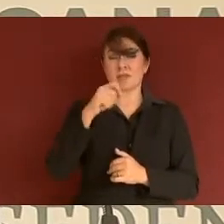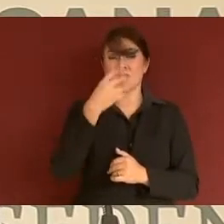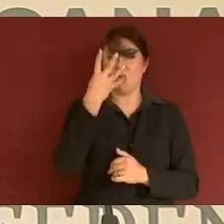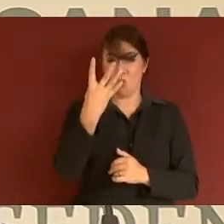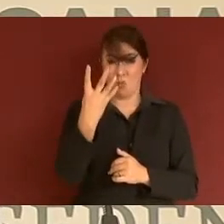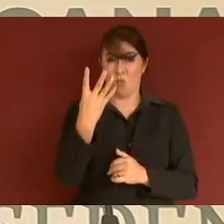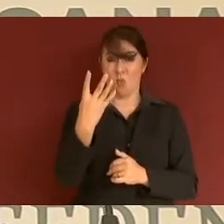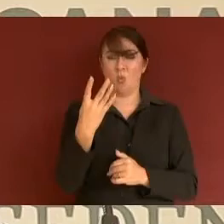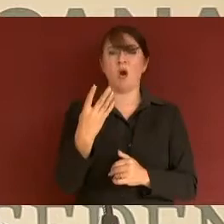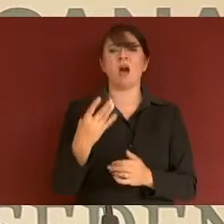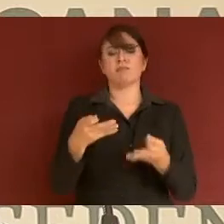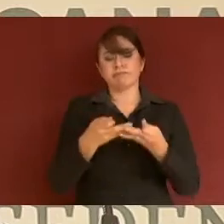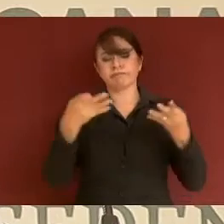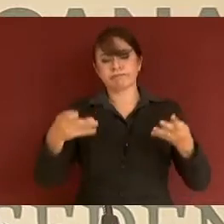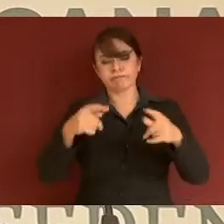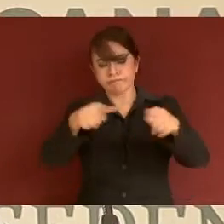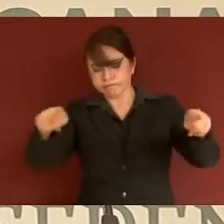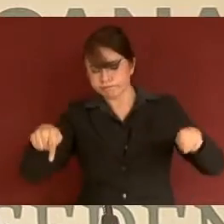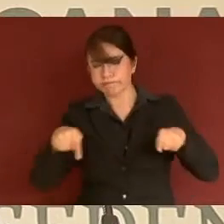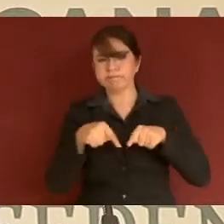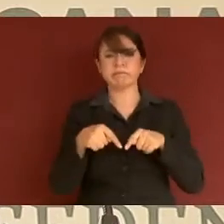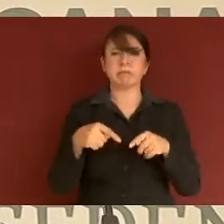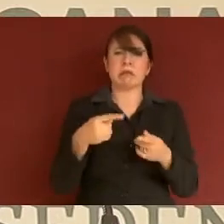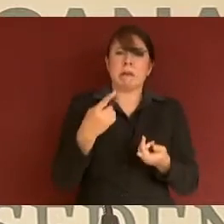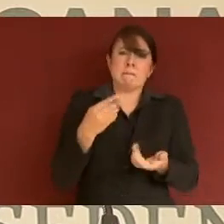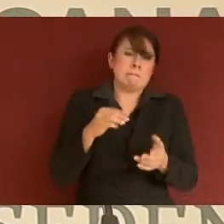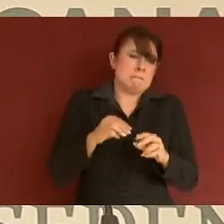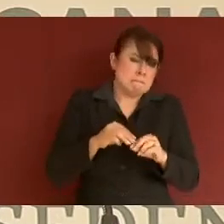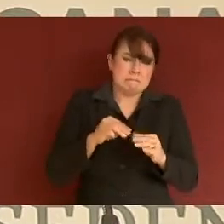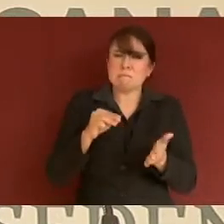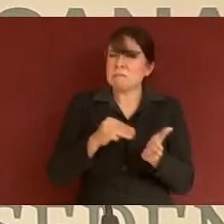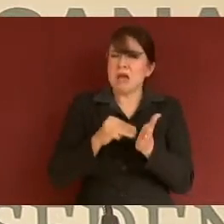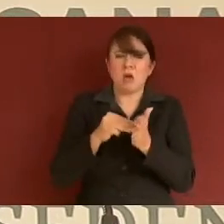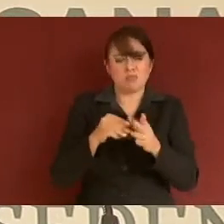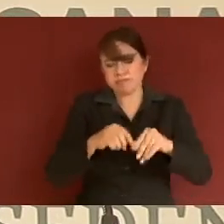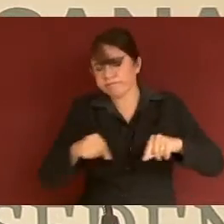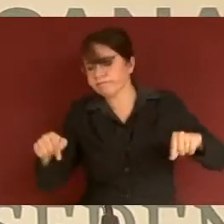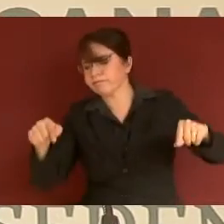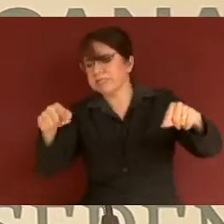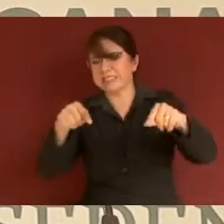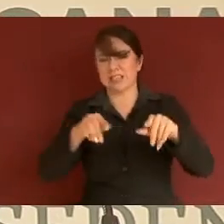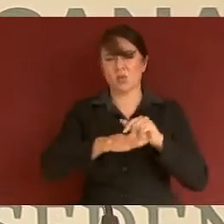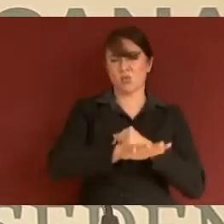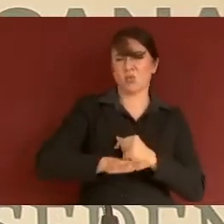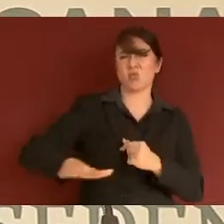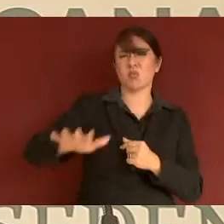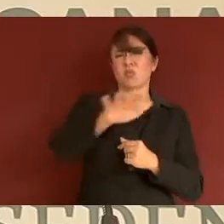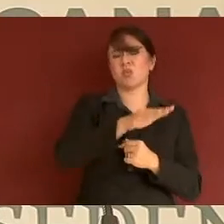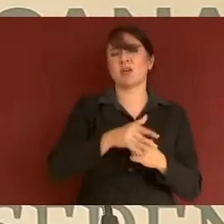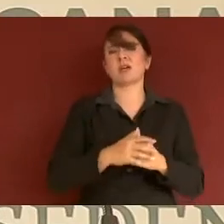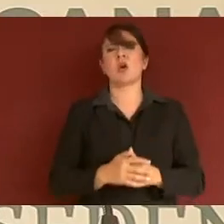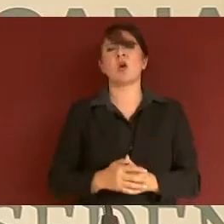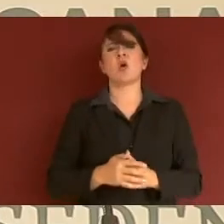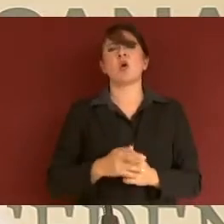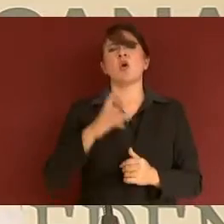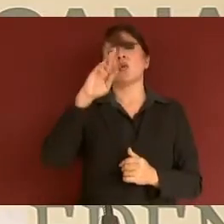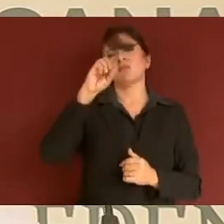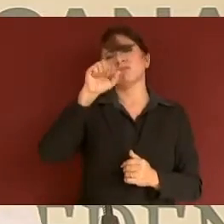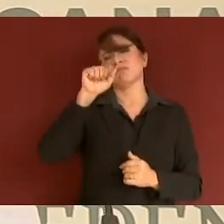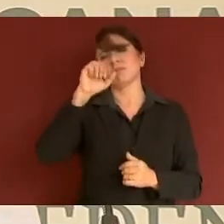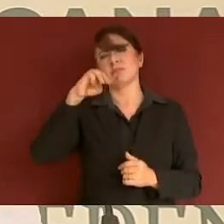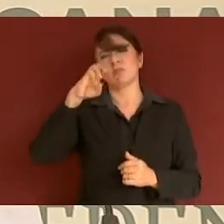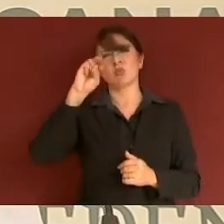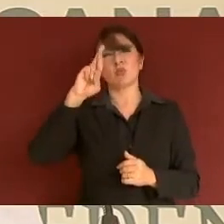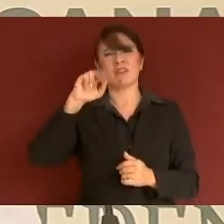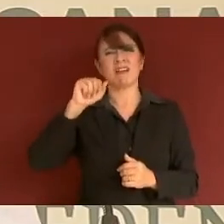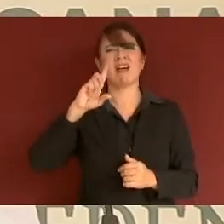municipios de Bahía de Banderas, Santiago Iscuintla y Rosa Morada. También estamos rehabilitando a André Notates, que estaba en